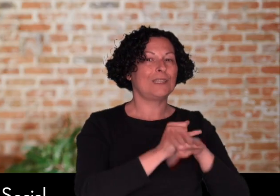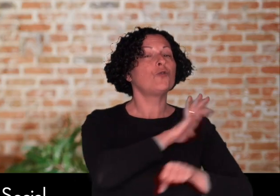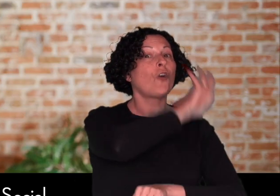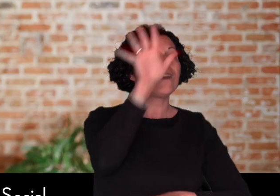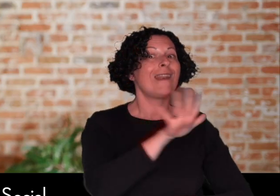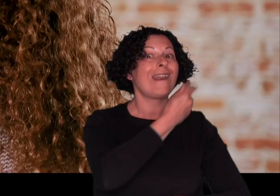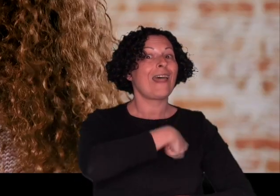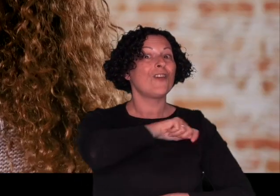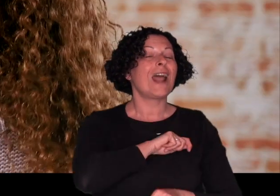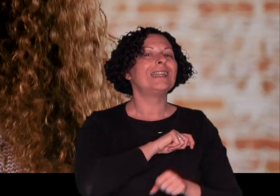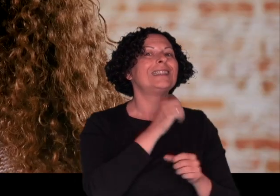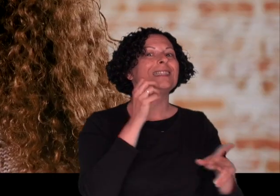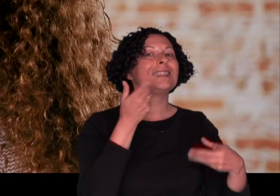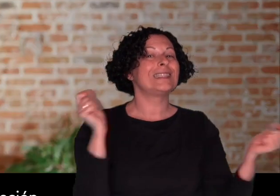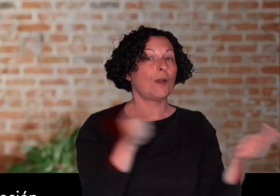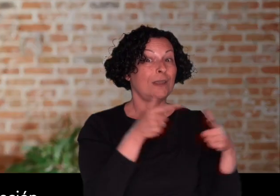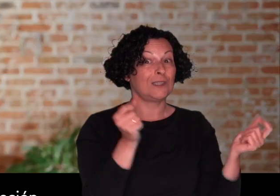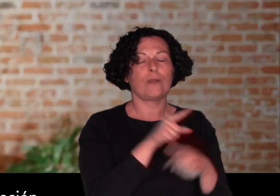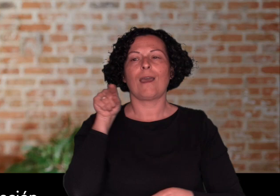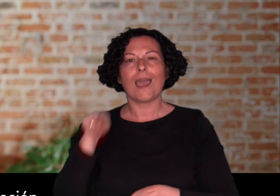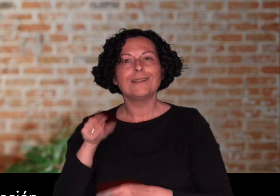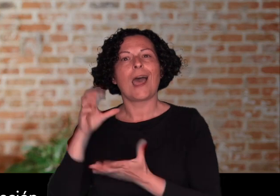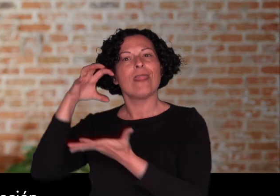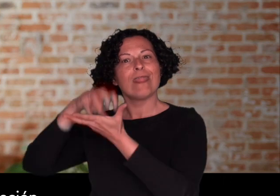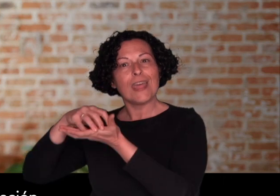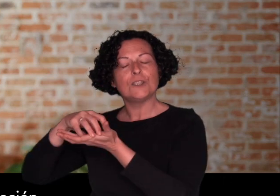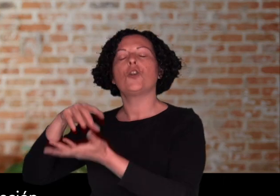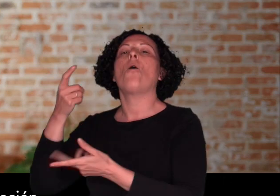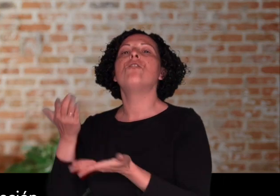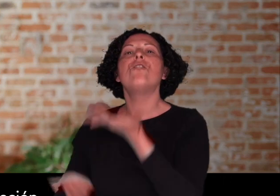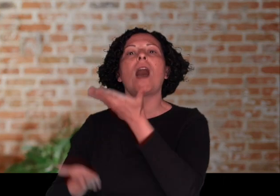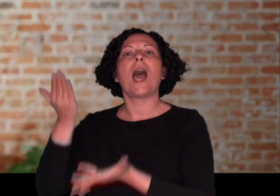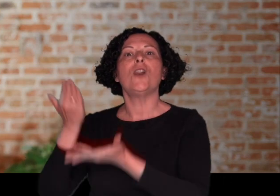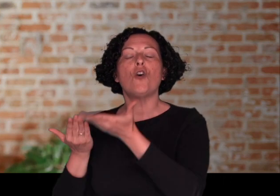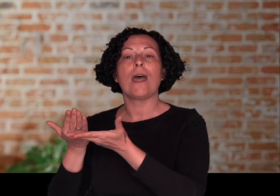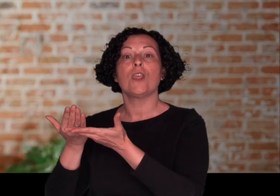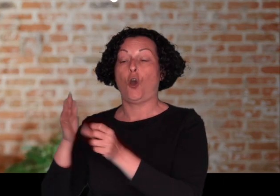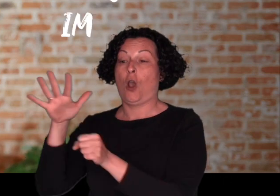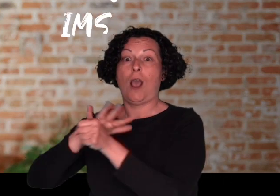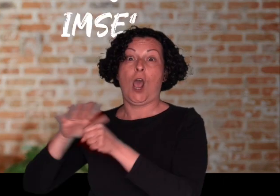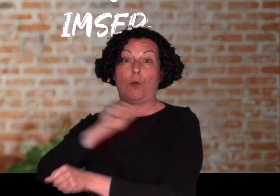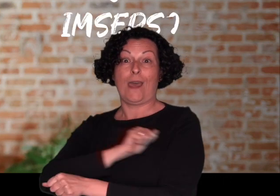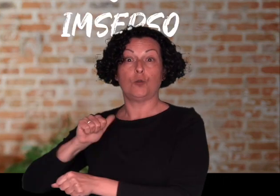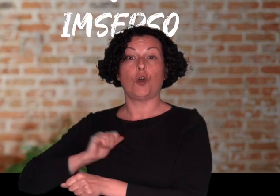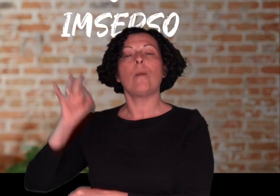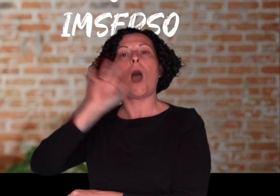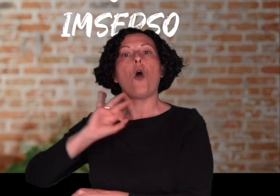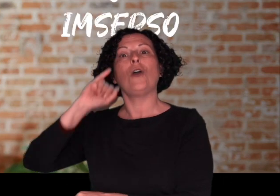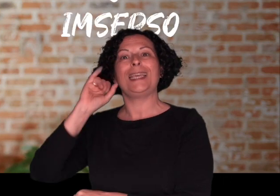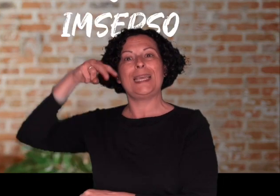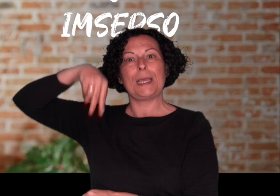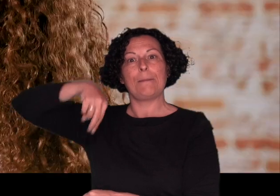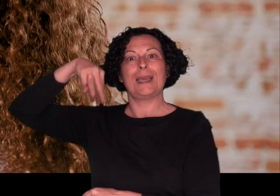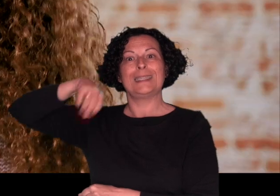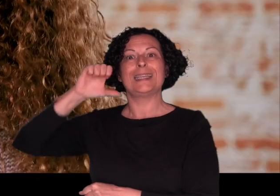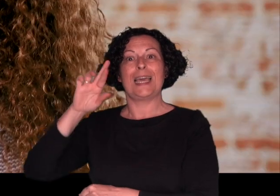la Seguridad Social. La discapacidad la acreditan los centros de valoración y orientación de cada comunidad autónoma o el inserso en Ceuta